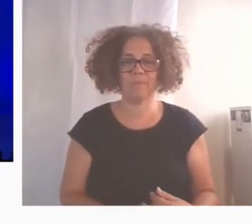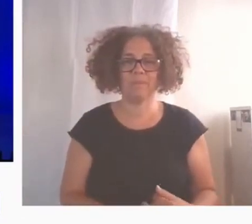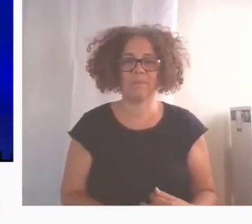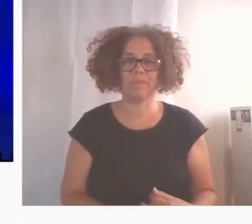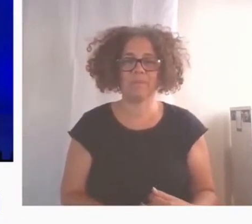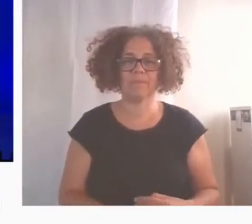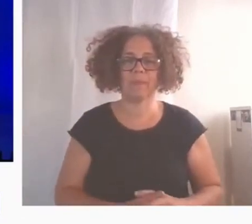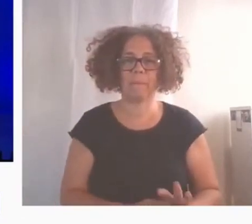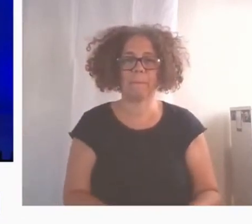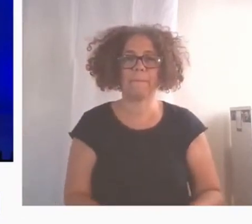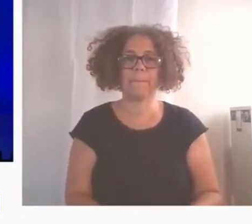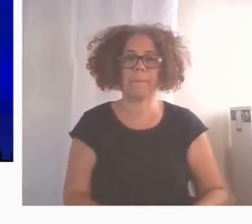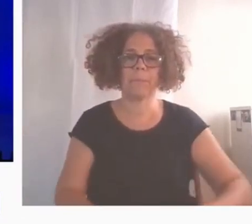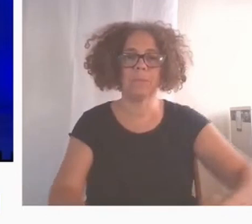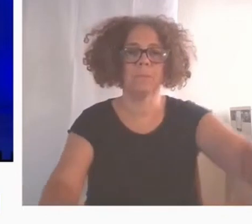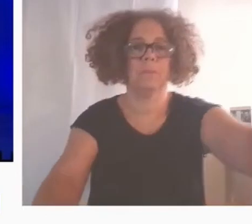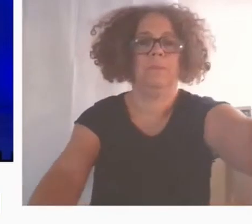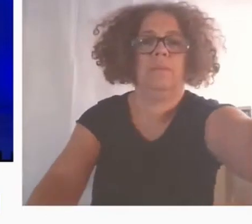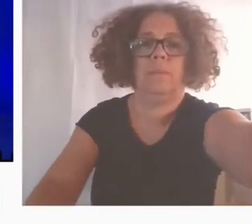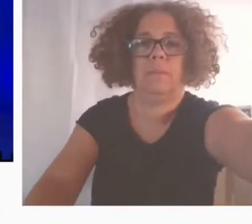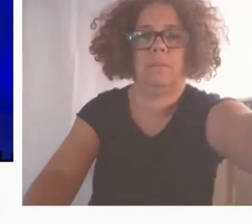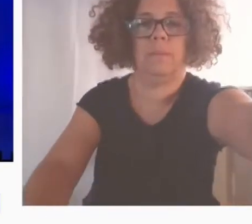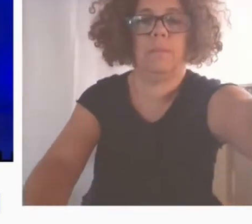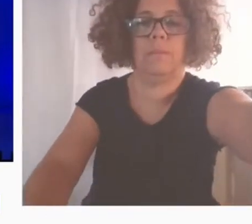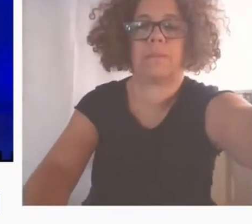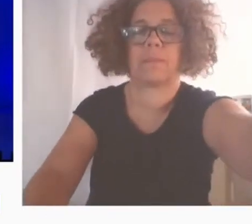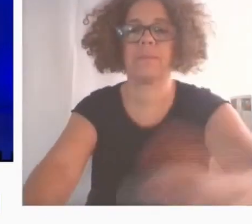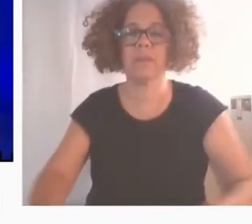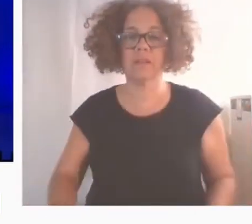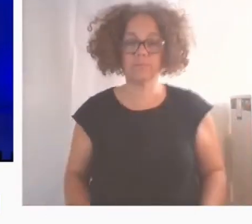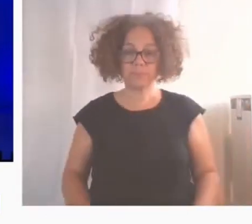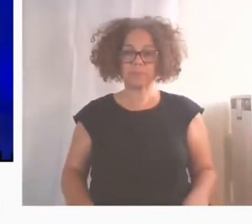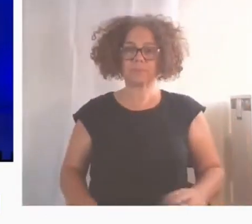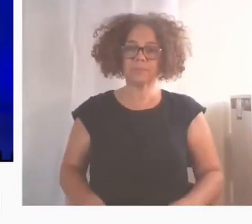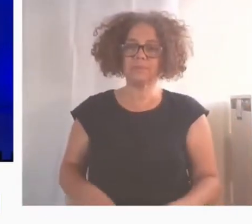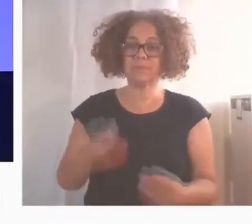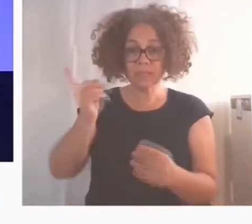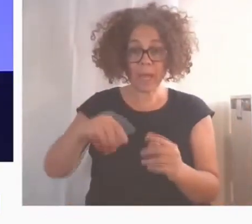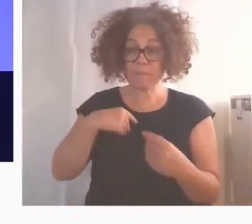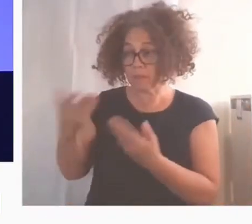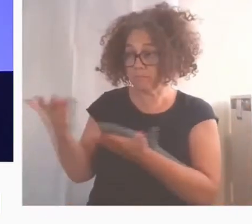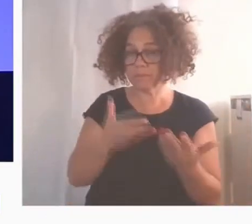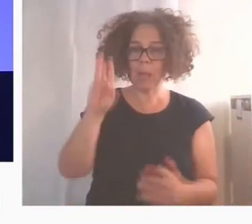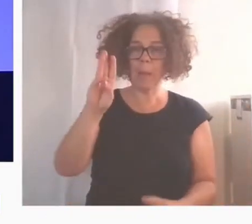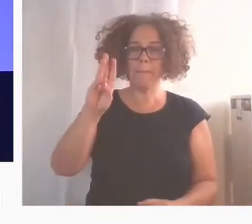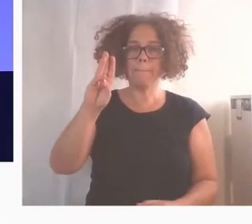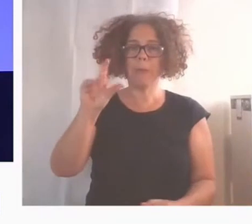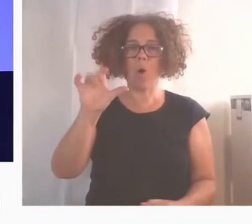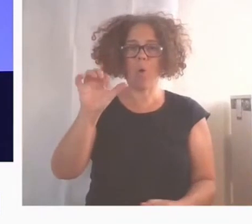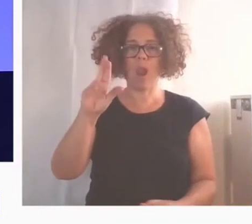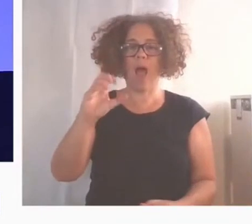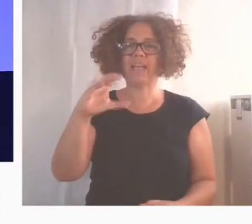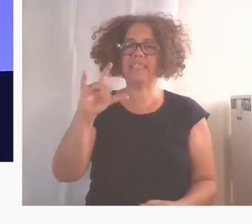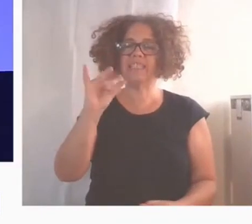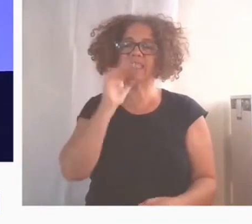Gracias y recibimos también en este escenario a Paula Cristina Martínez Carvajal, concejala de